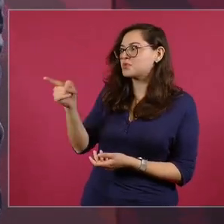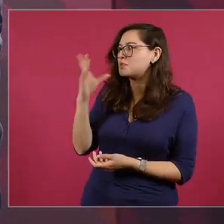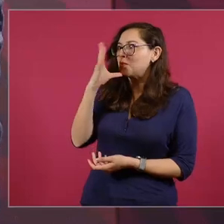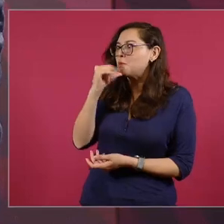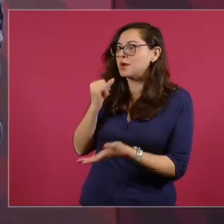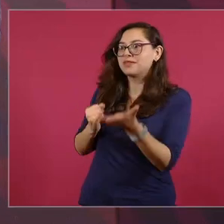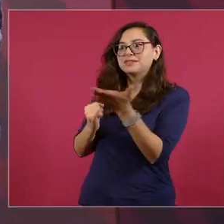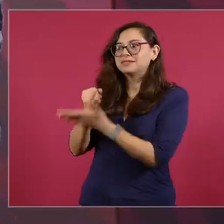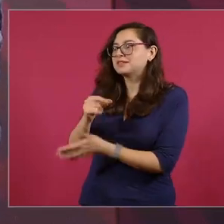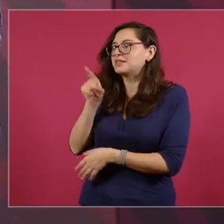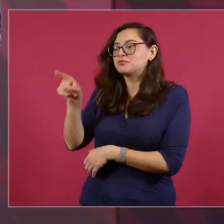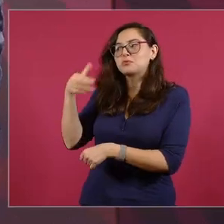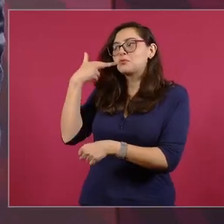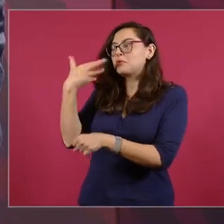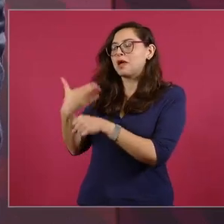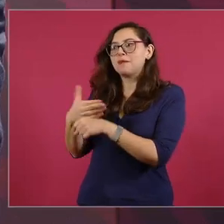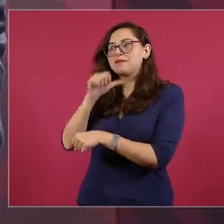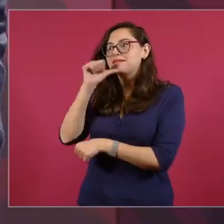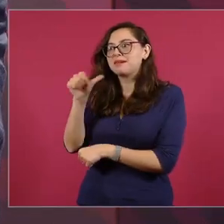atender,